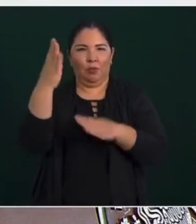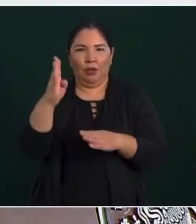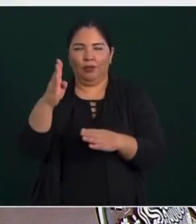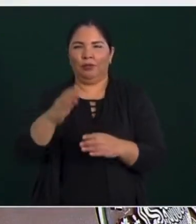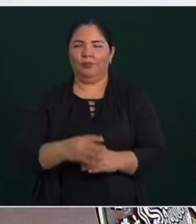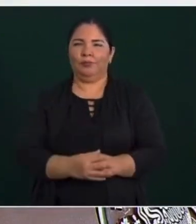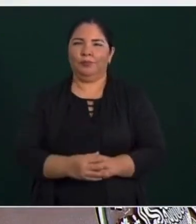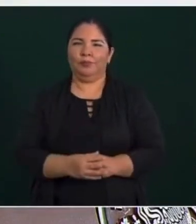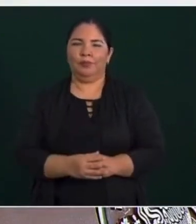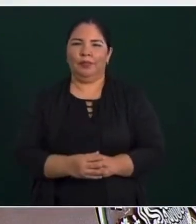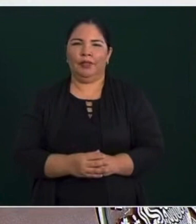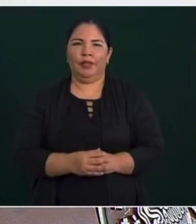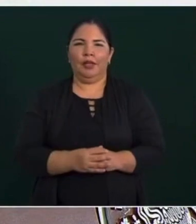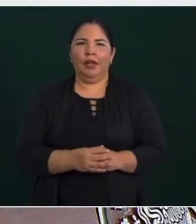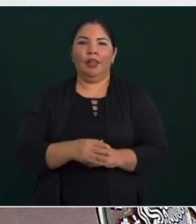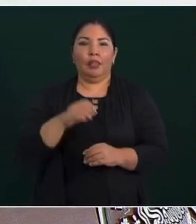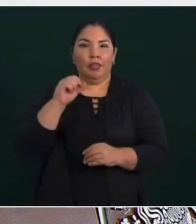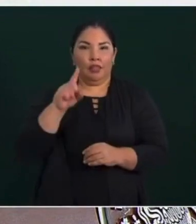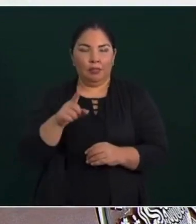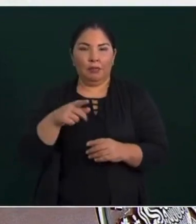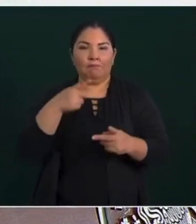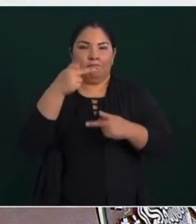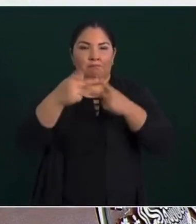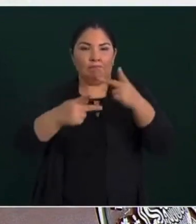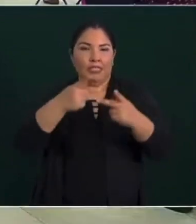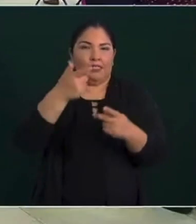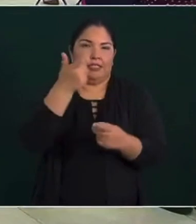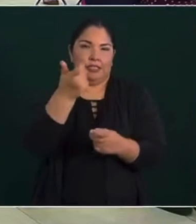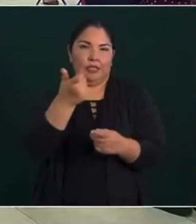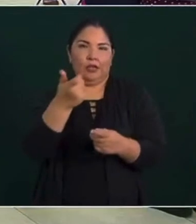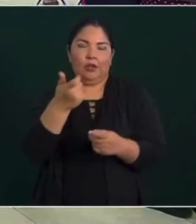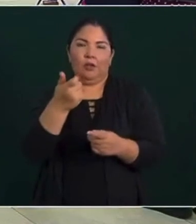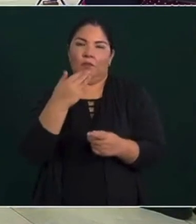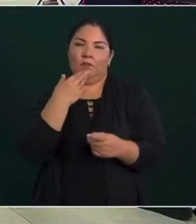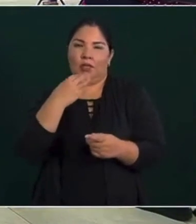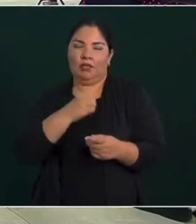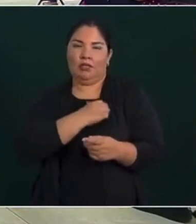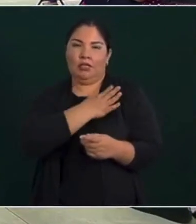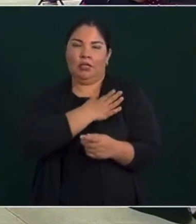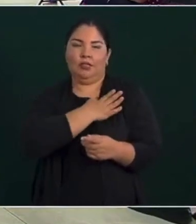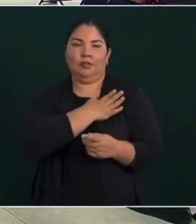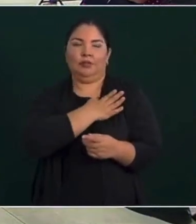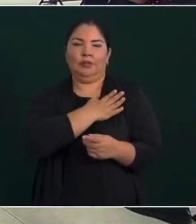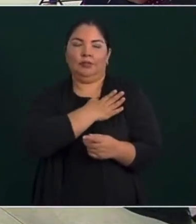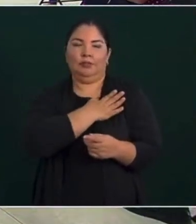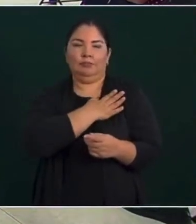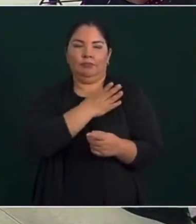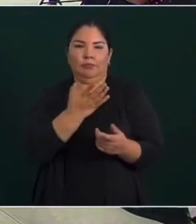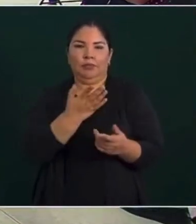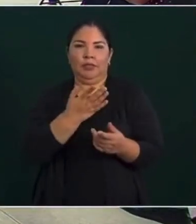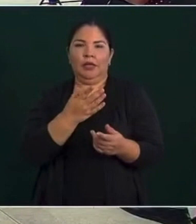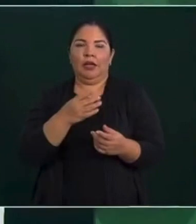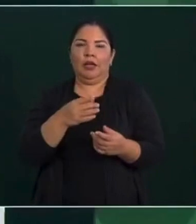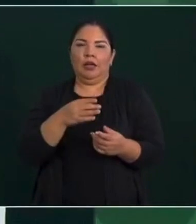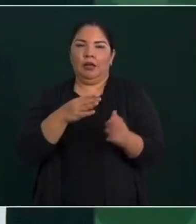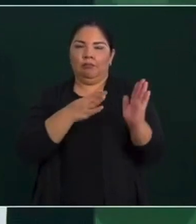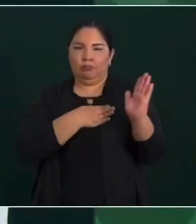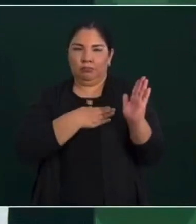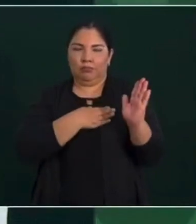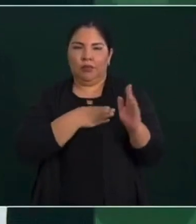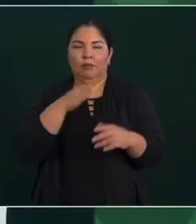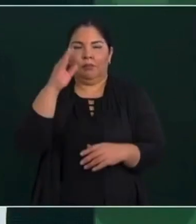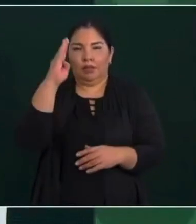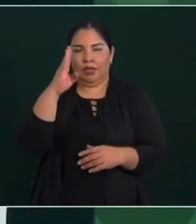Se entregan tandas para el bienestar, créditos a la palabra en